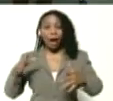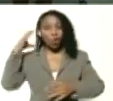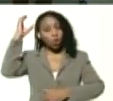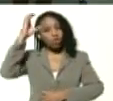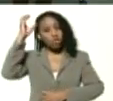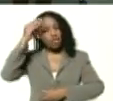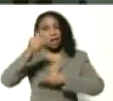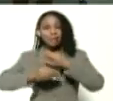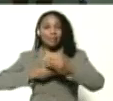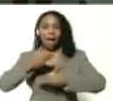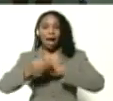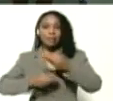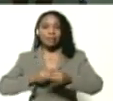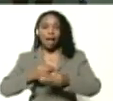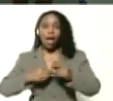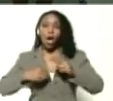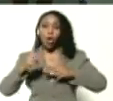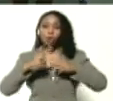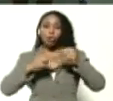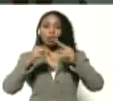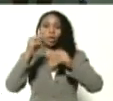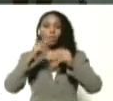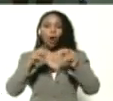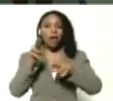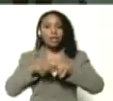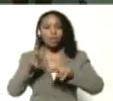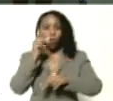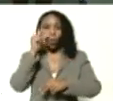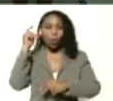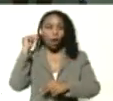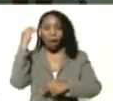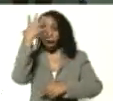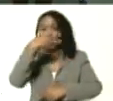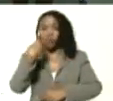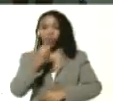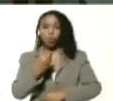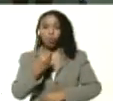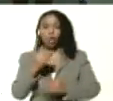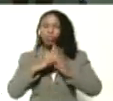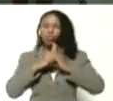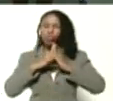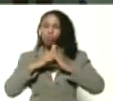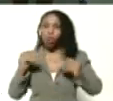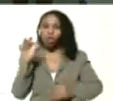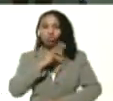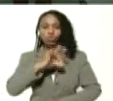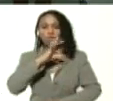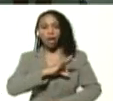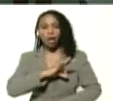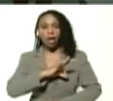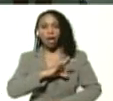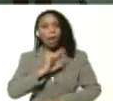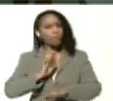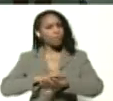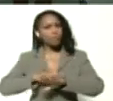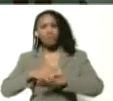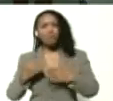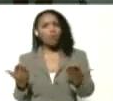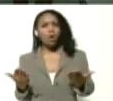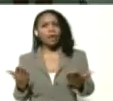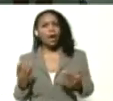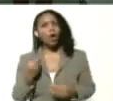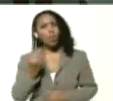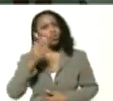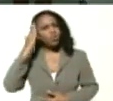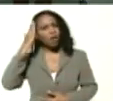generamos y construimos en niños niñas en la juventud y en toda la sociedad porque como saben